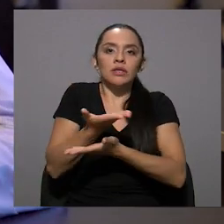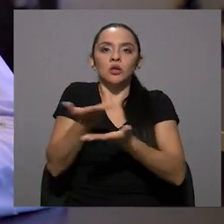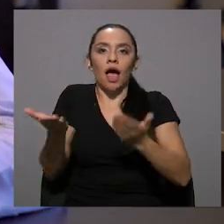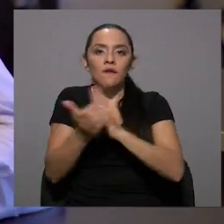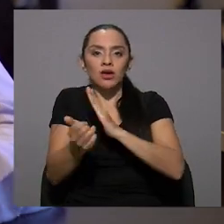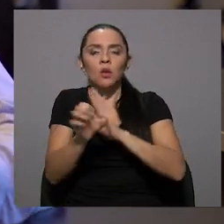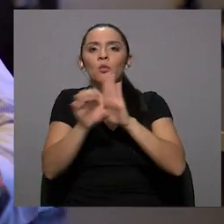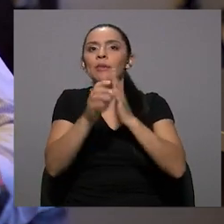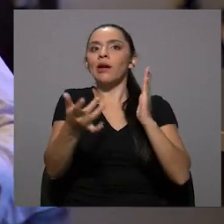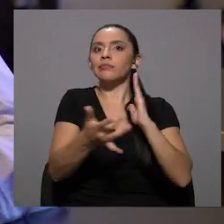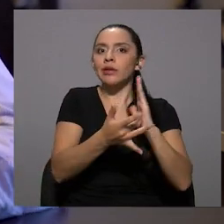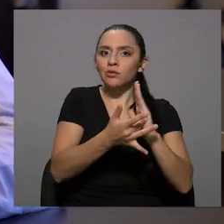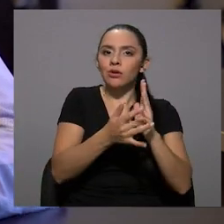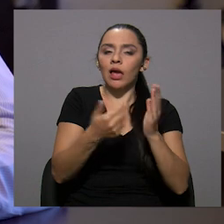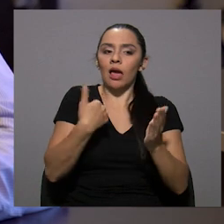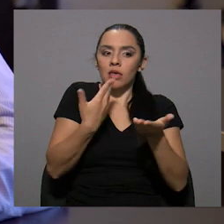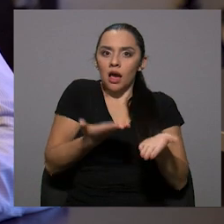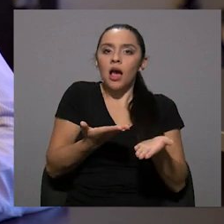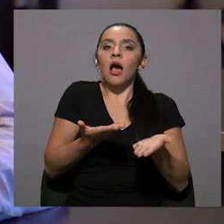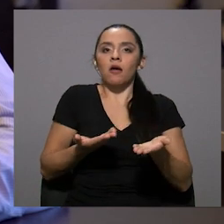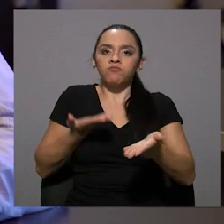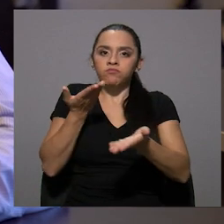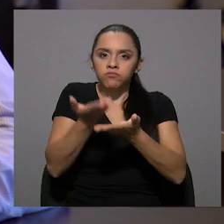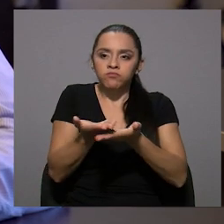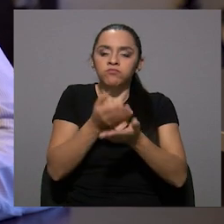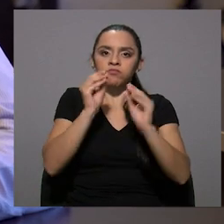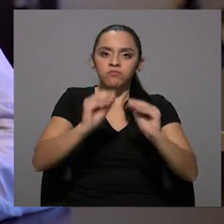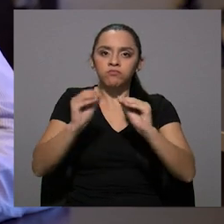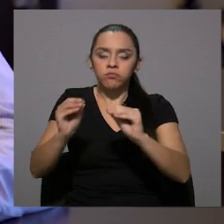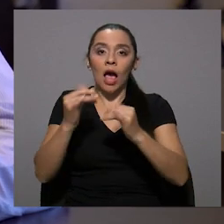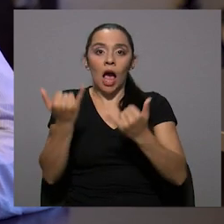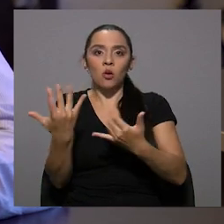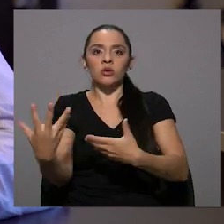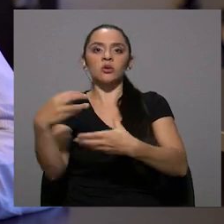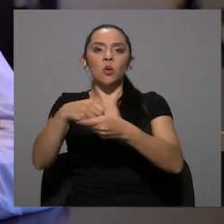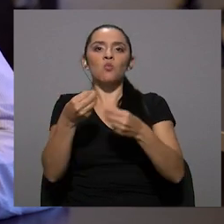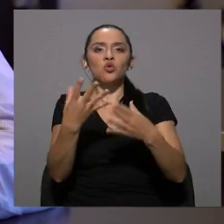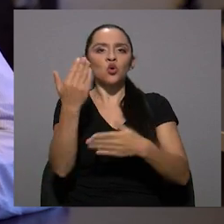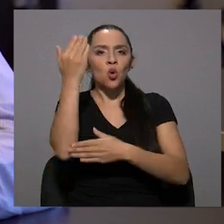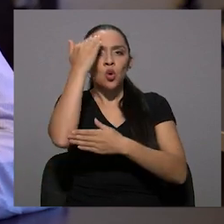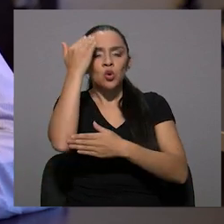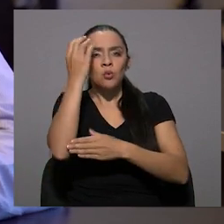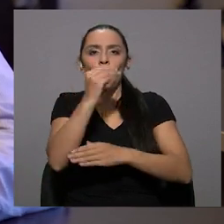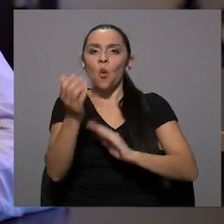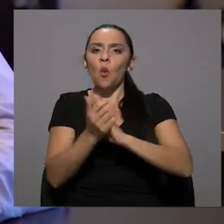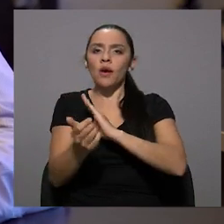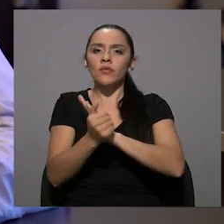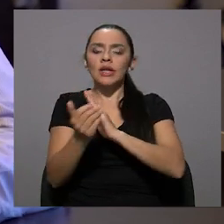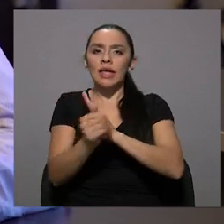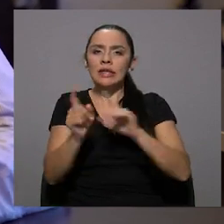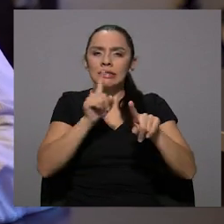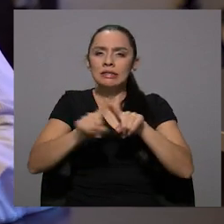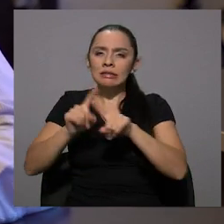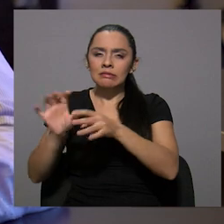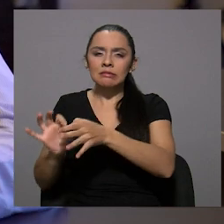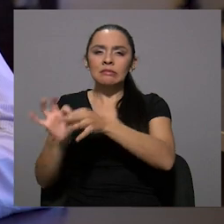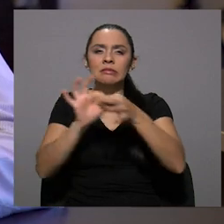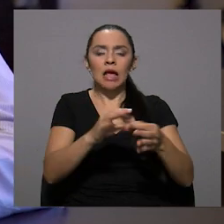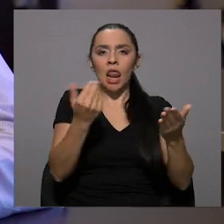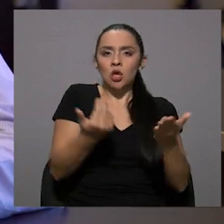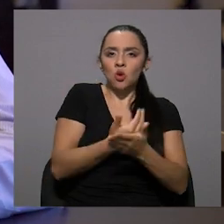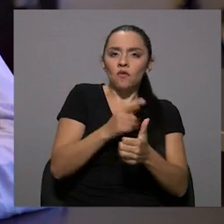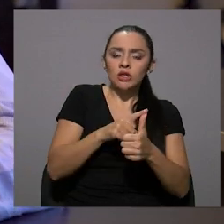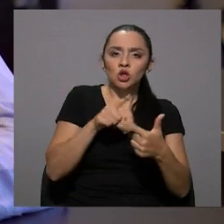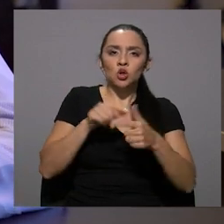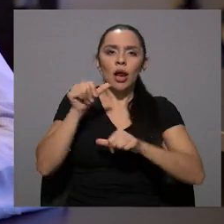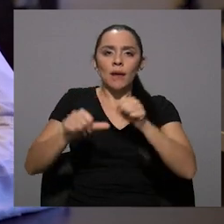herramientas tecnológicas que se tengan. Ahora se incorporan también muchos conocimientos o habilidades transversales